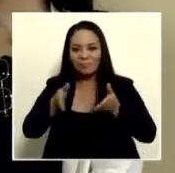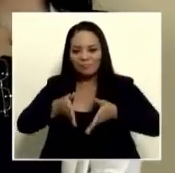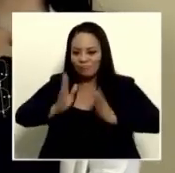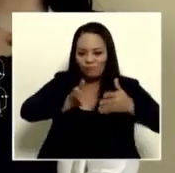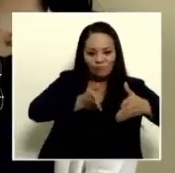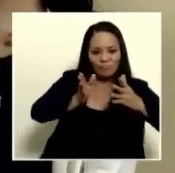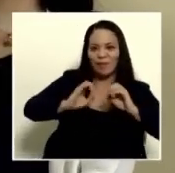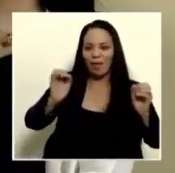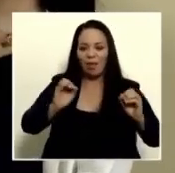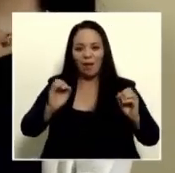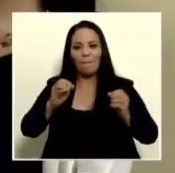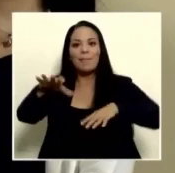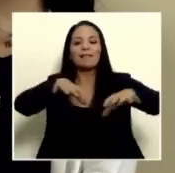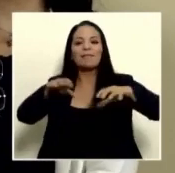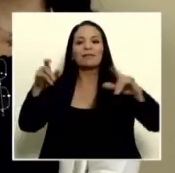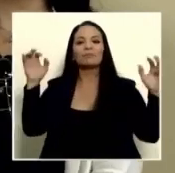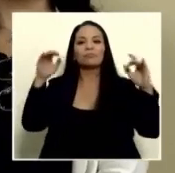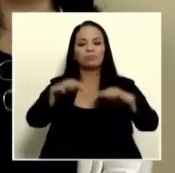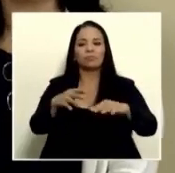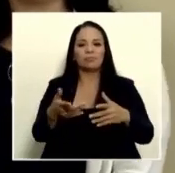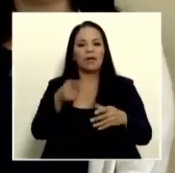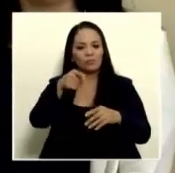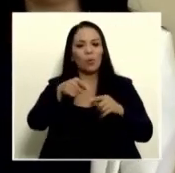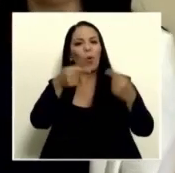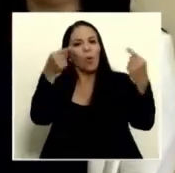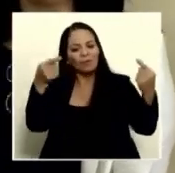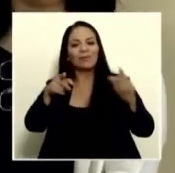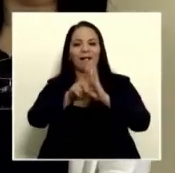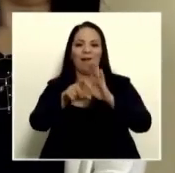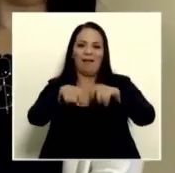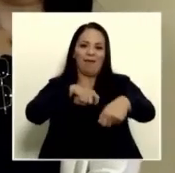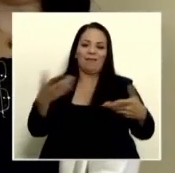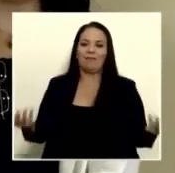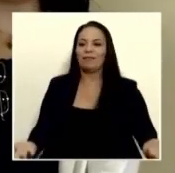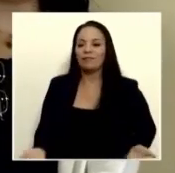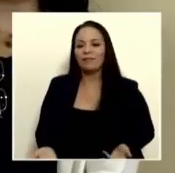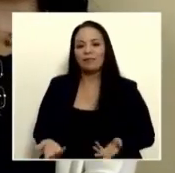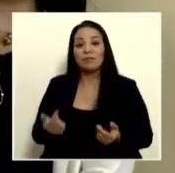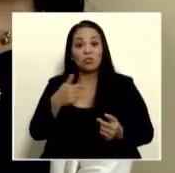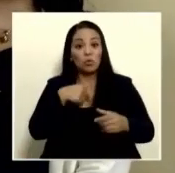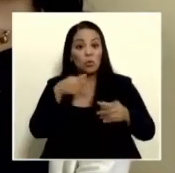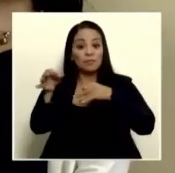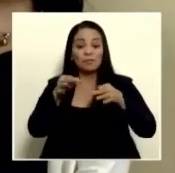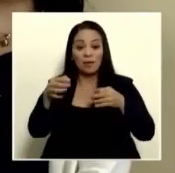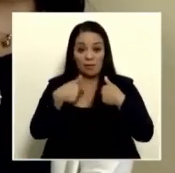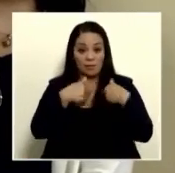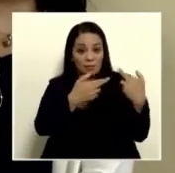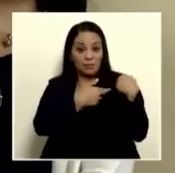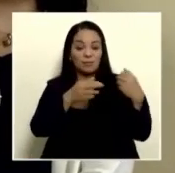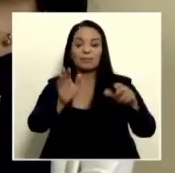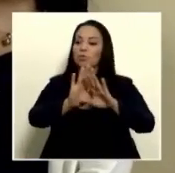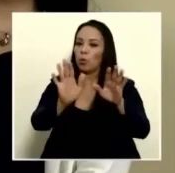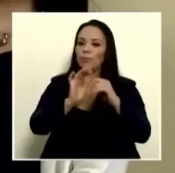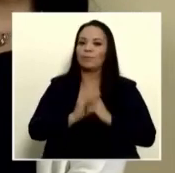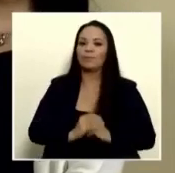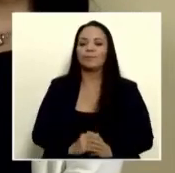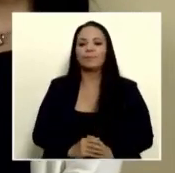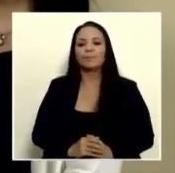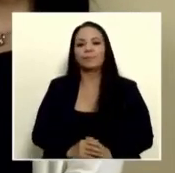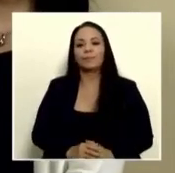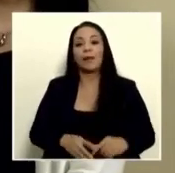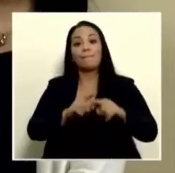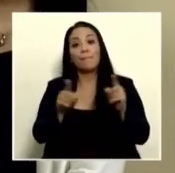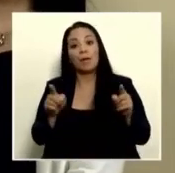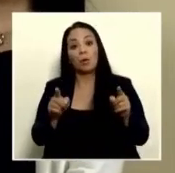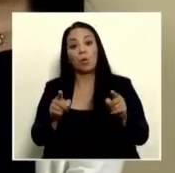eventos masivos en violación de la ley eso no me corresponde a mí explicarlo pero a la prensa que